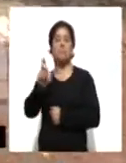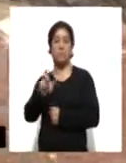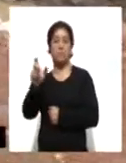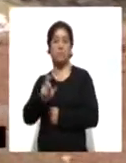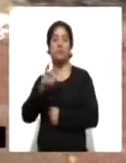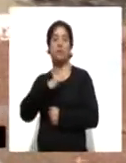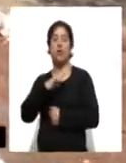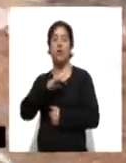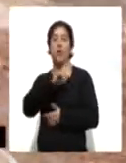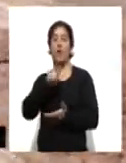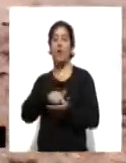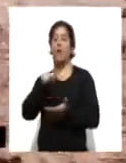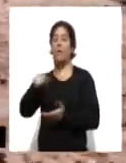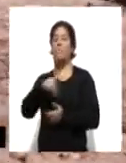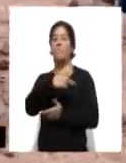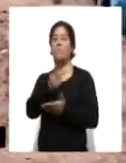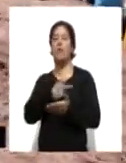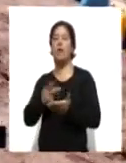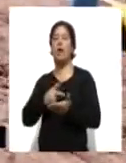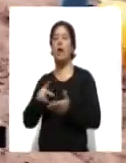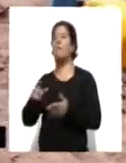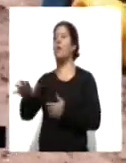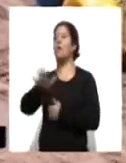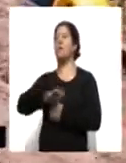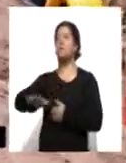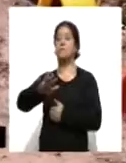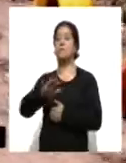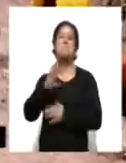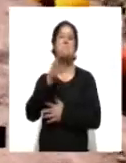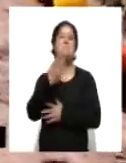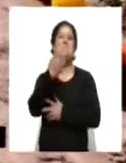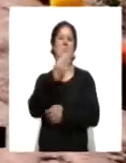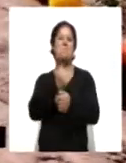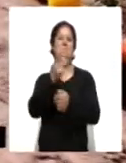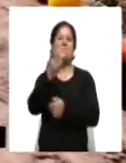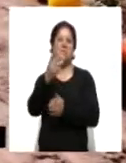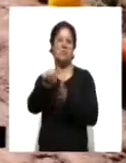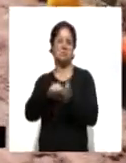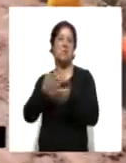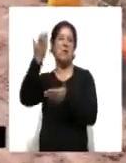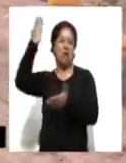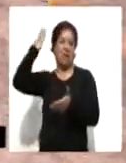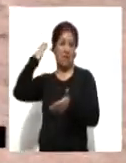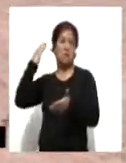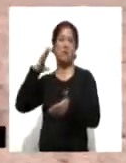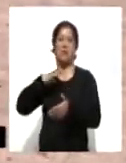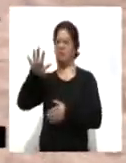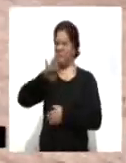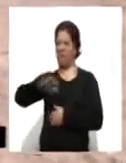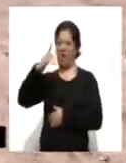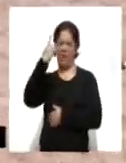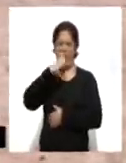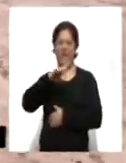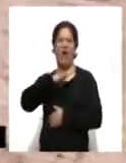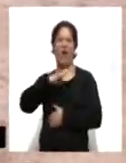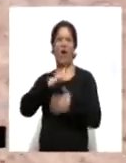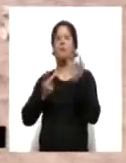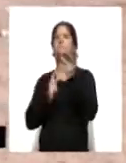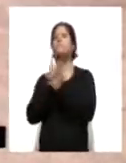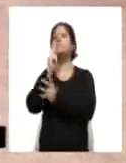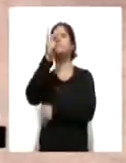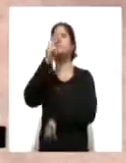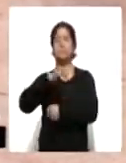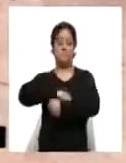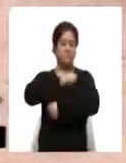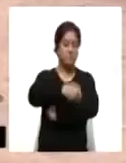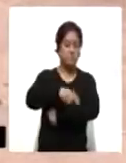y Salud Comunitario. Hace aproximadamente tres meses este espacio lucía diferente, pues era un terreno de labor. Los vecinos de esta